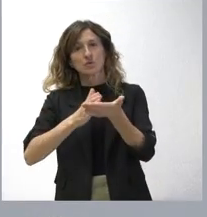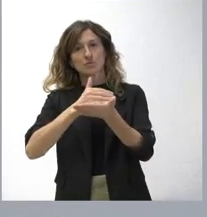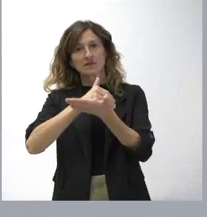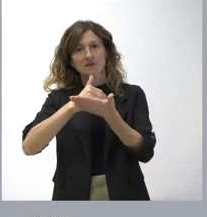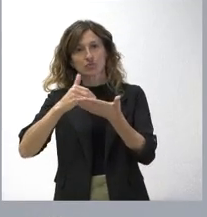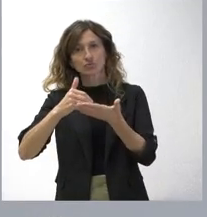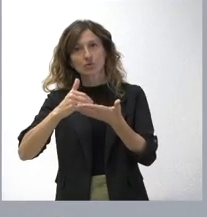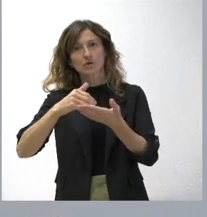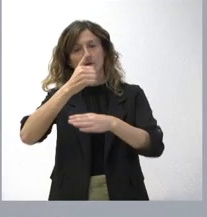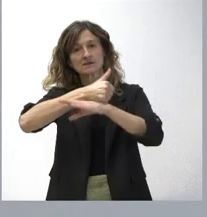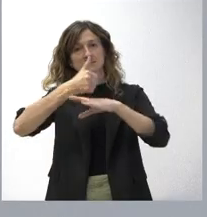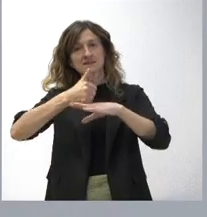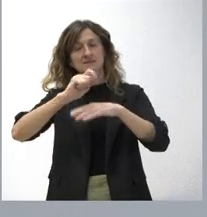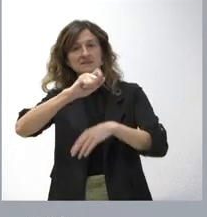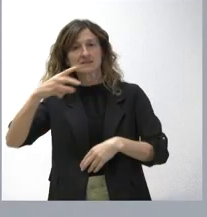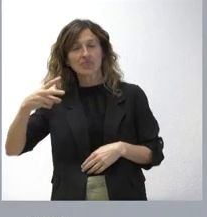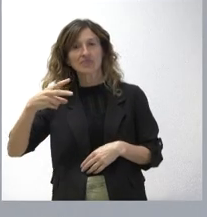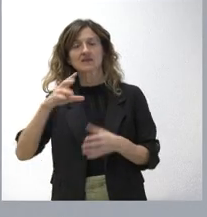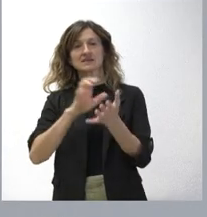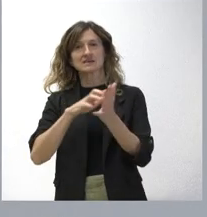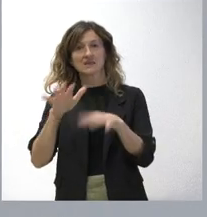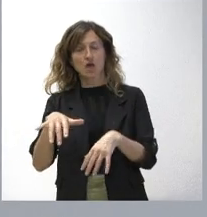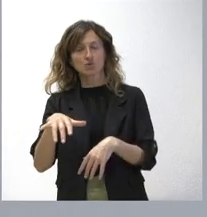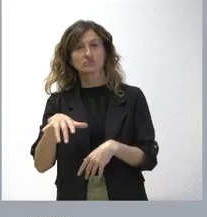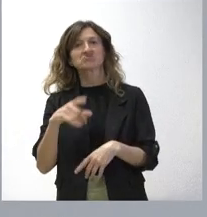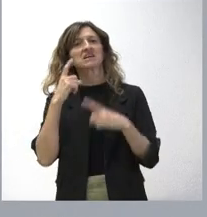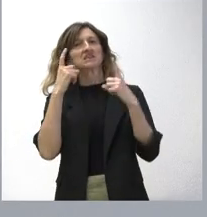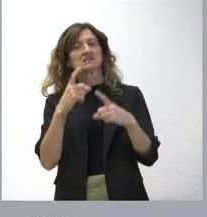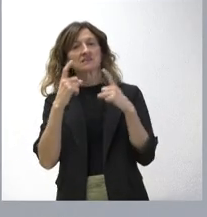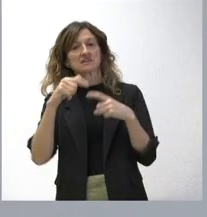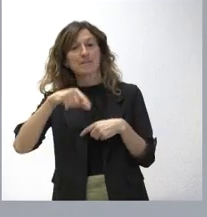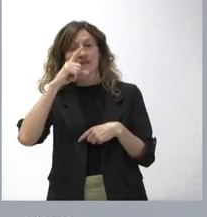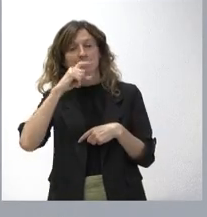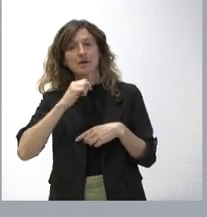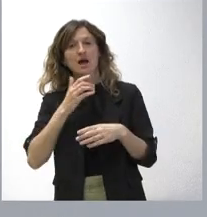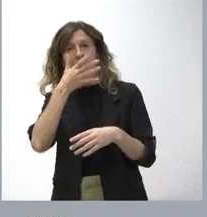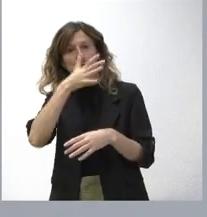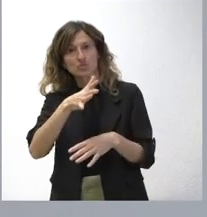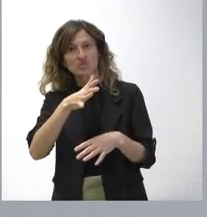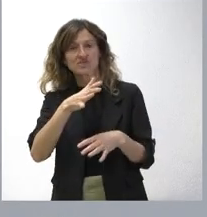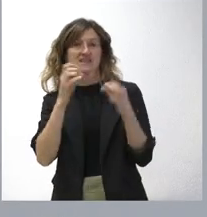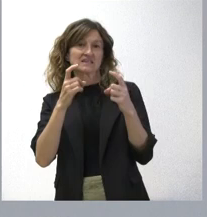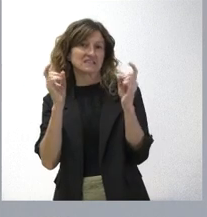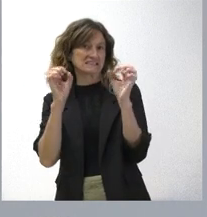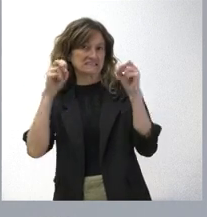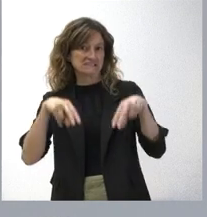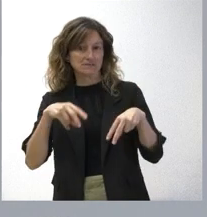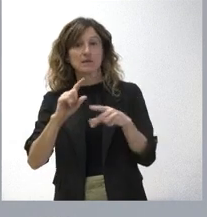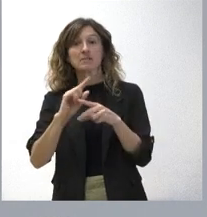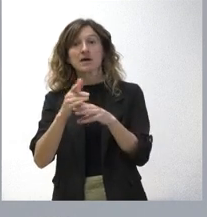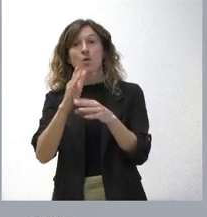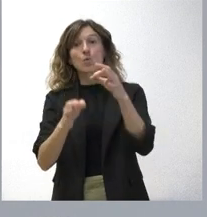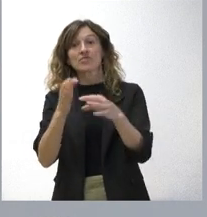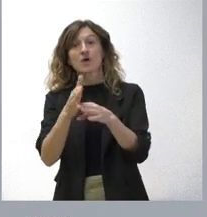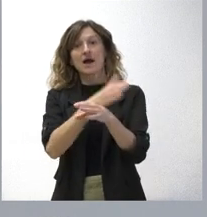sentencia, que inicialmente solo fue para Castilla y León. Vamos a intentar que, en esta ocasión, no tengamos que ir al Tribunal Supremo, que exista un acuerdo previo a la vía judicial